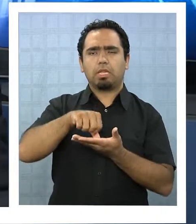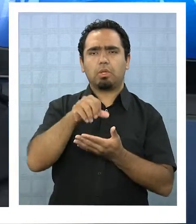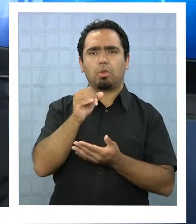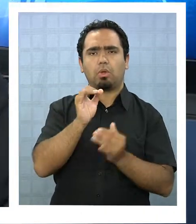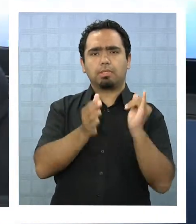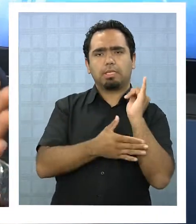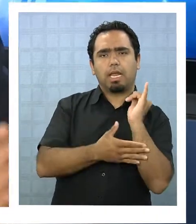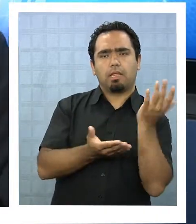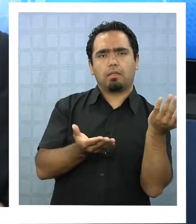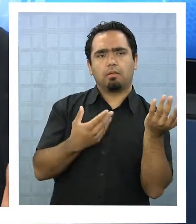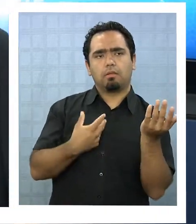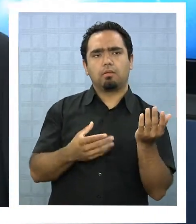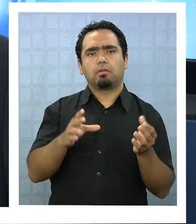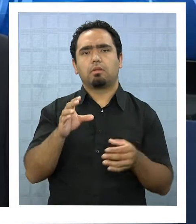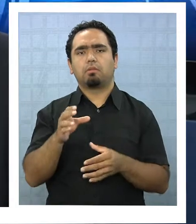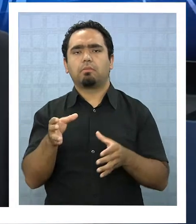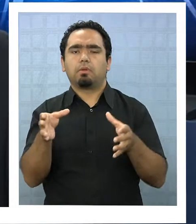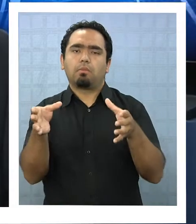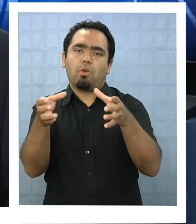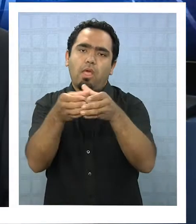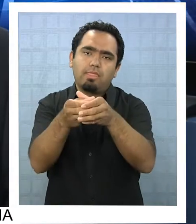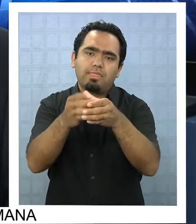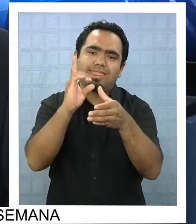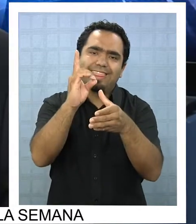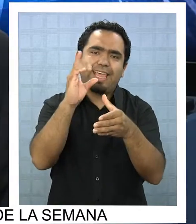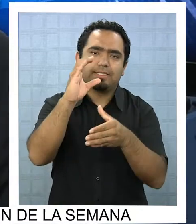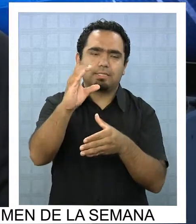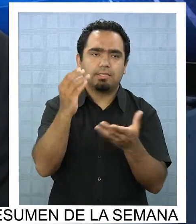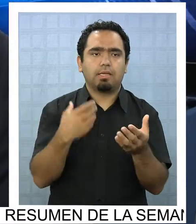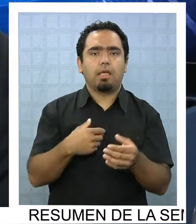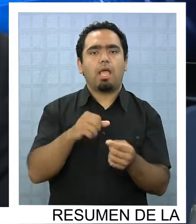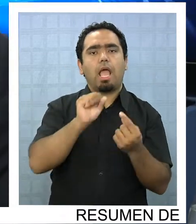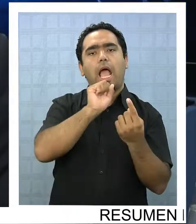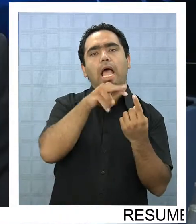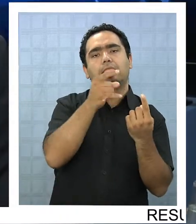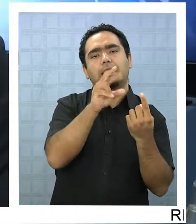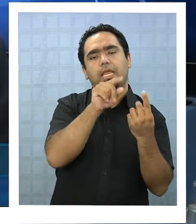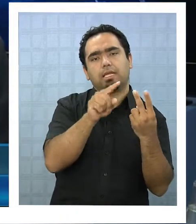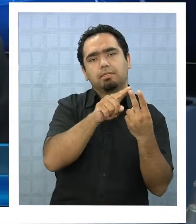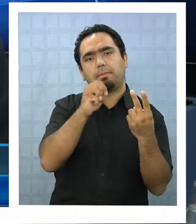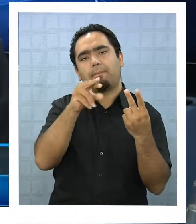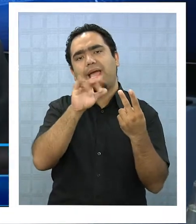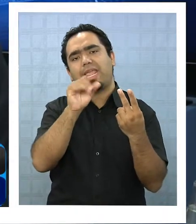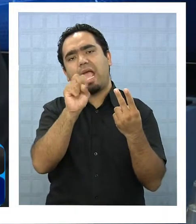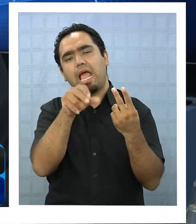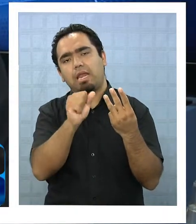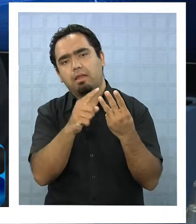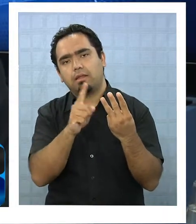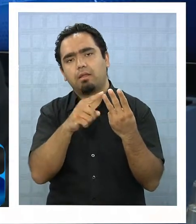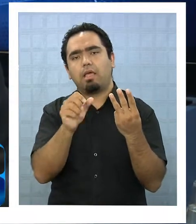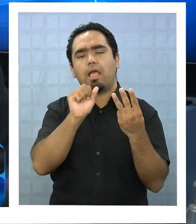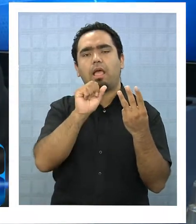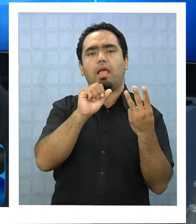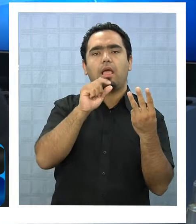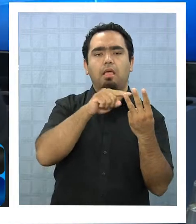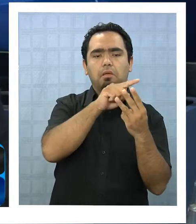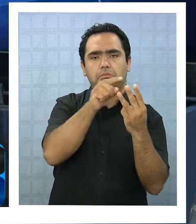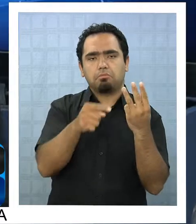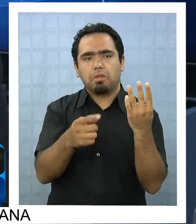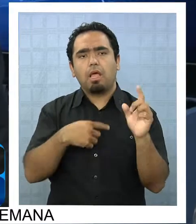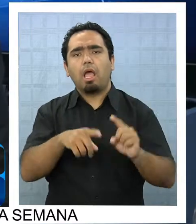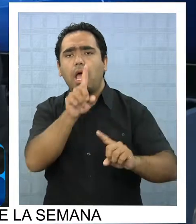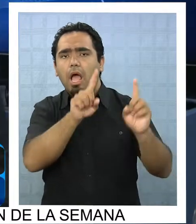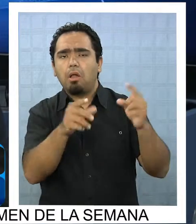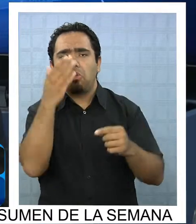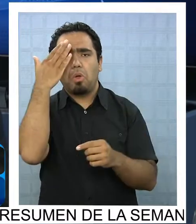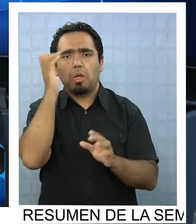claramente la ADC una parte de la ADC Andrés Velasco Mariana Elwin Eugenio Tironi algunos loístas que creen que lo que